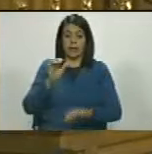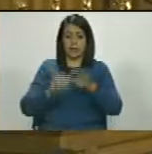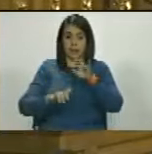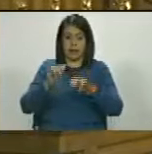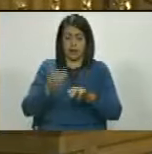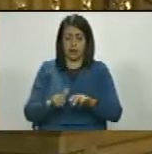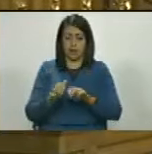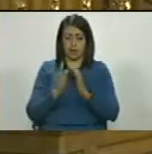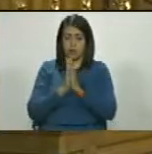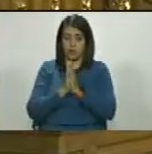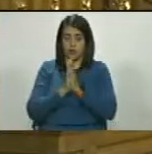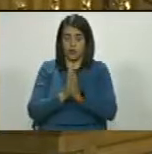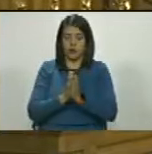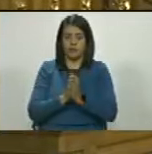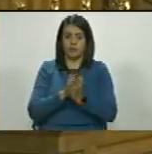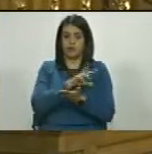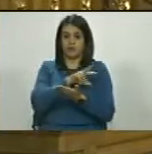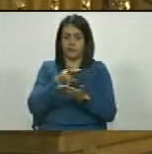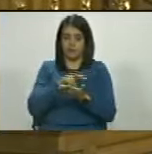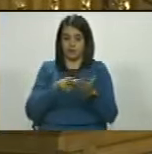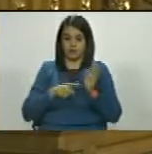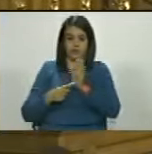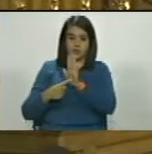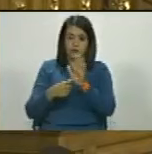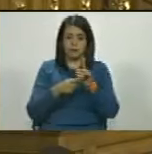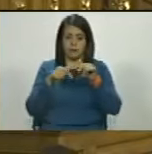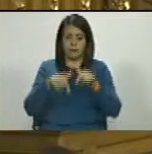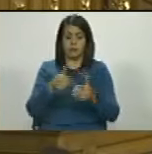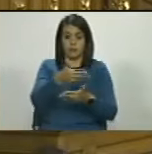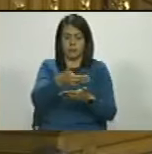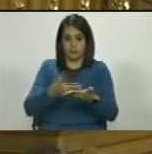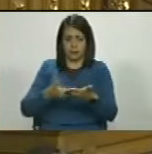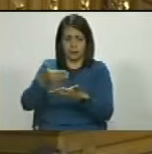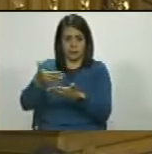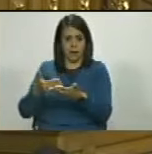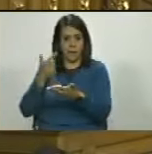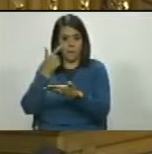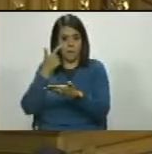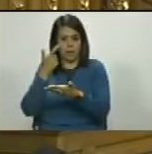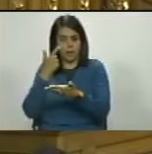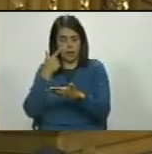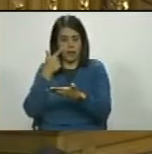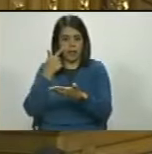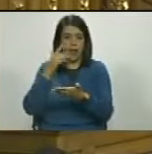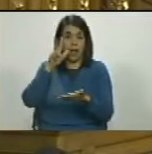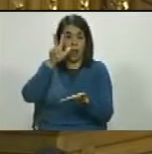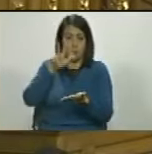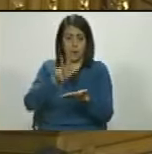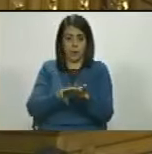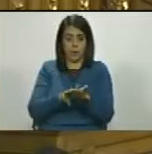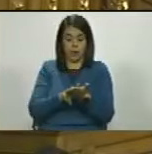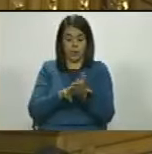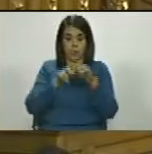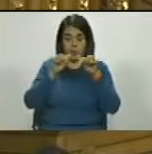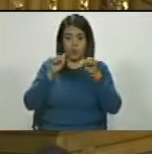Secretaria, sírvanse a dar referencia de las actas pendientes para ser aprobadas